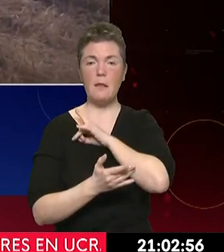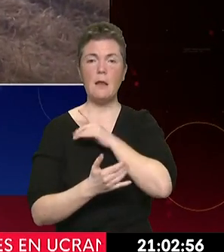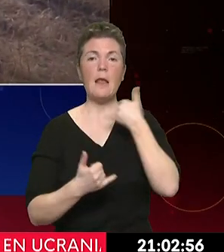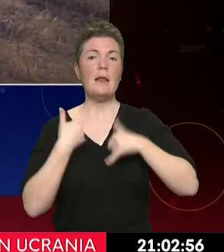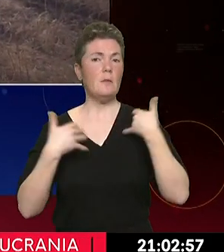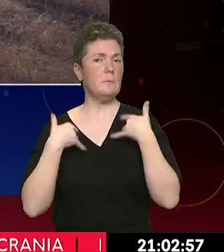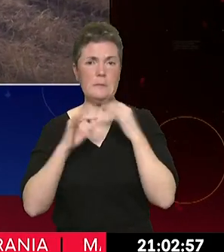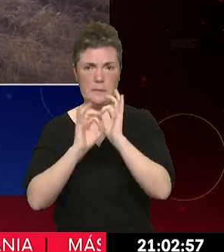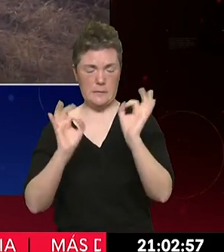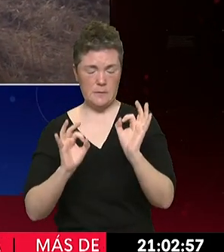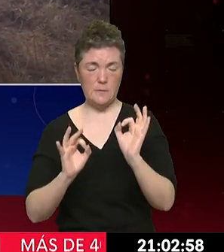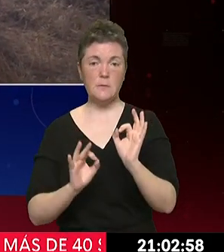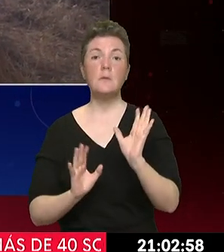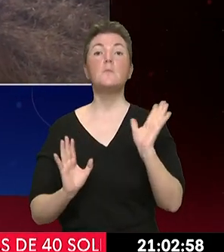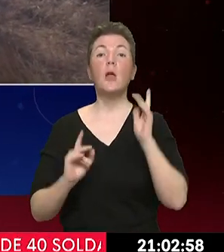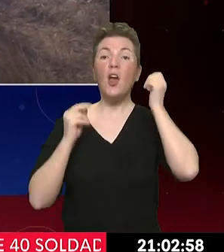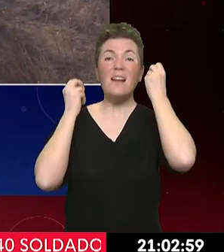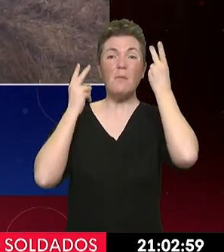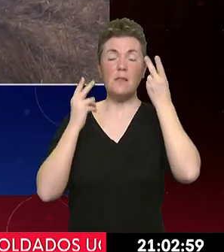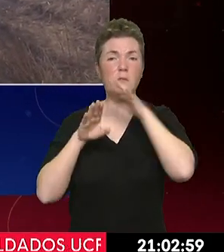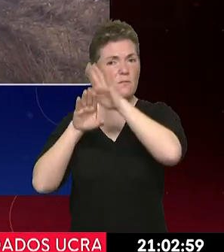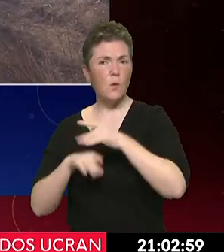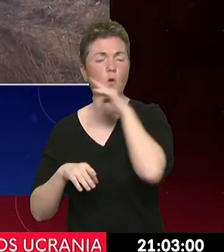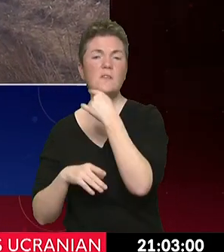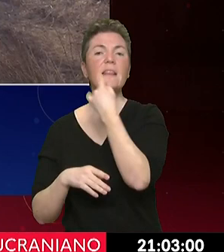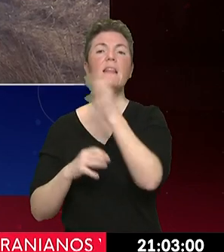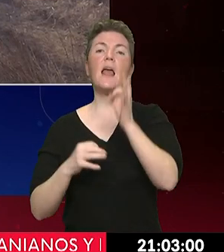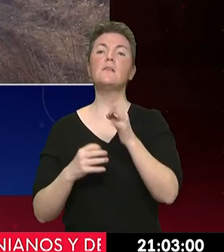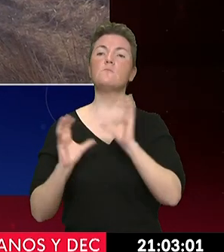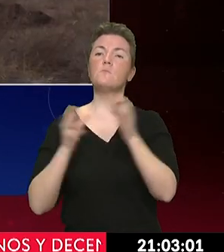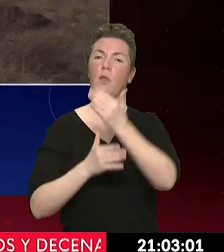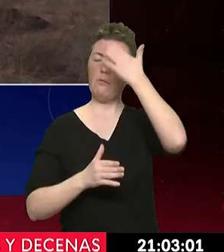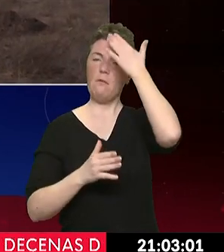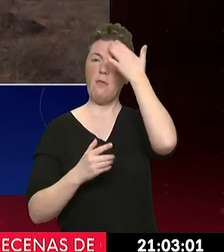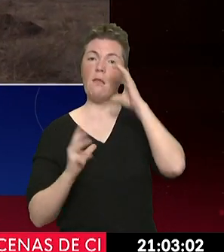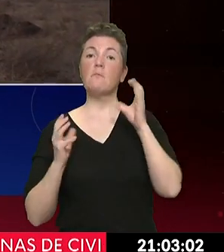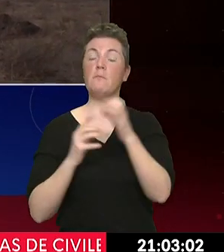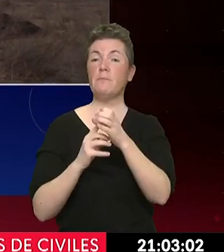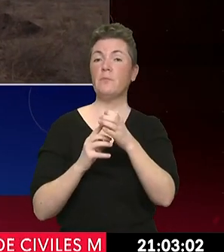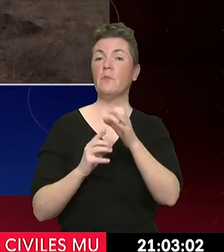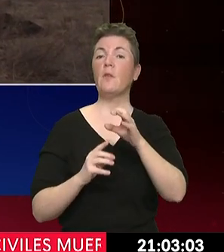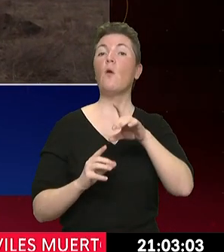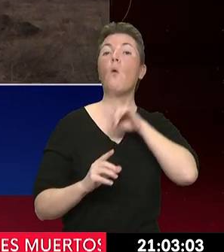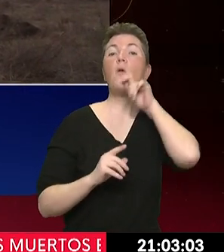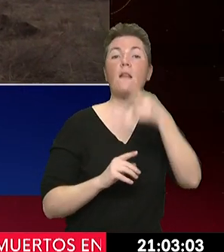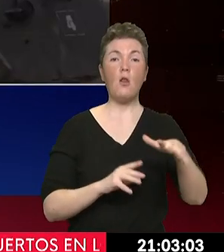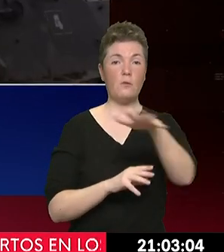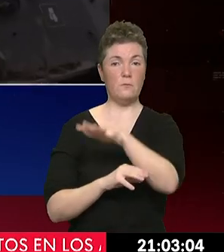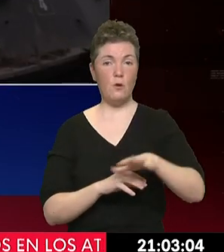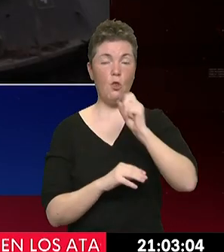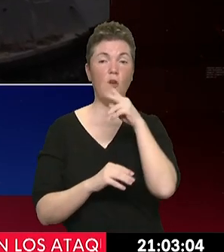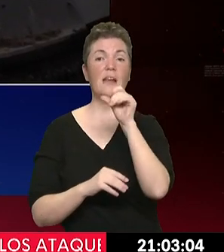víctimas, que dicen los rebeldes prorrusos, que era el comando central del ejército ucraniano en la región de